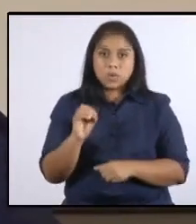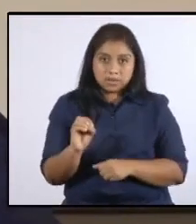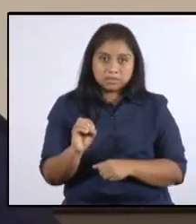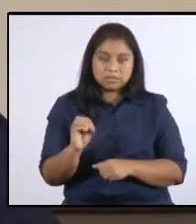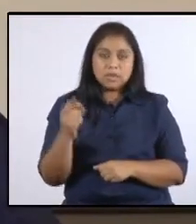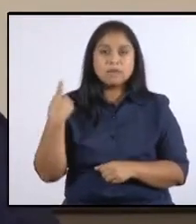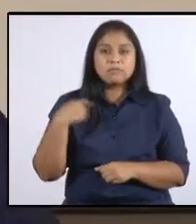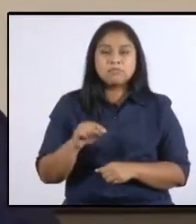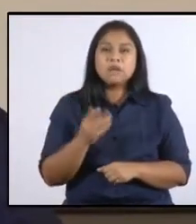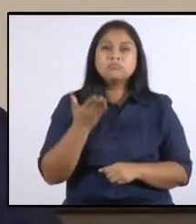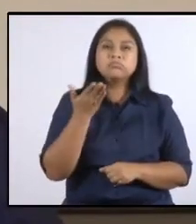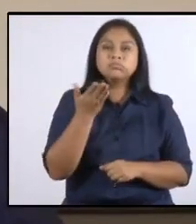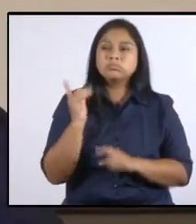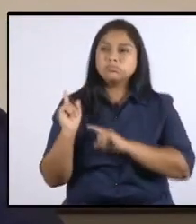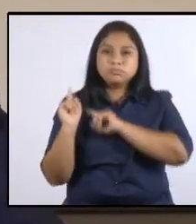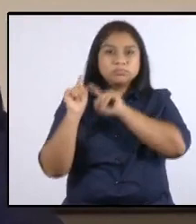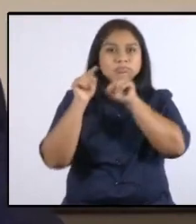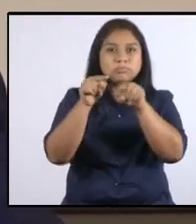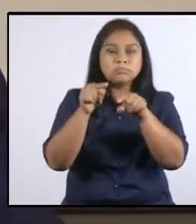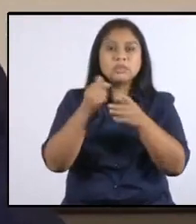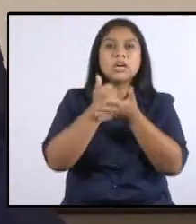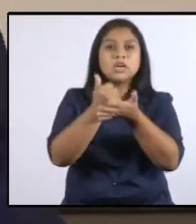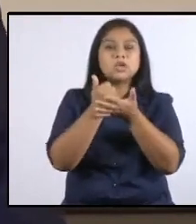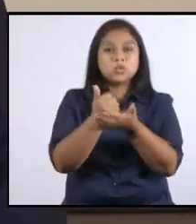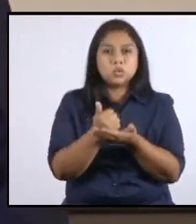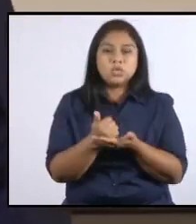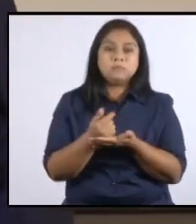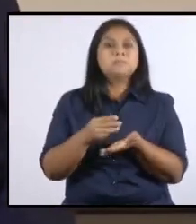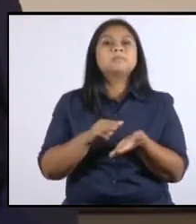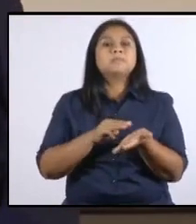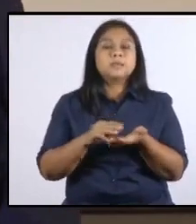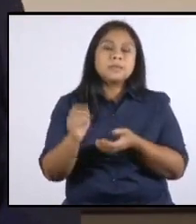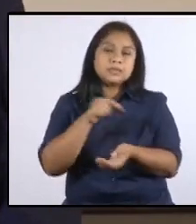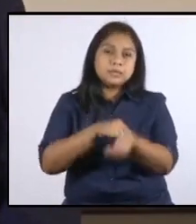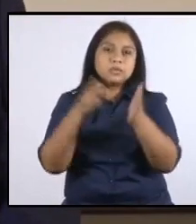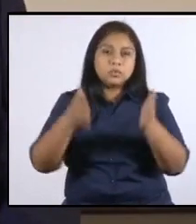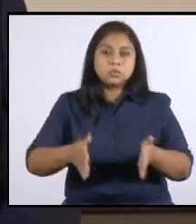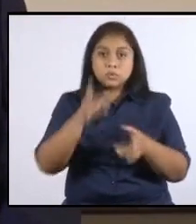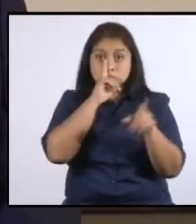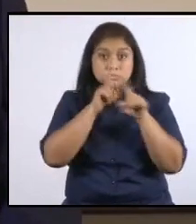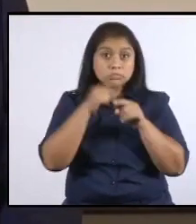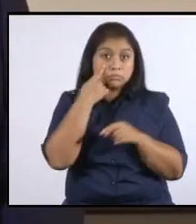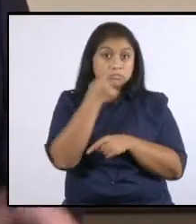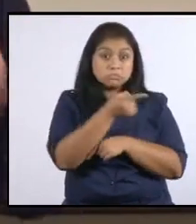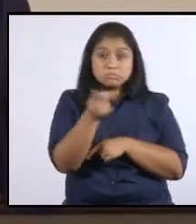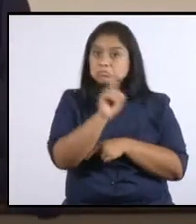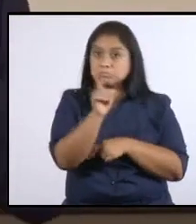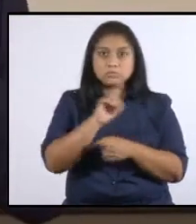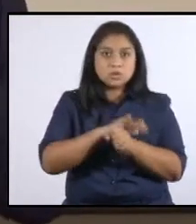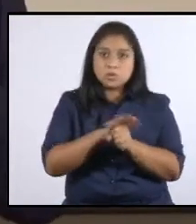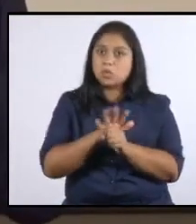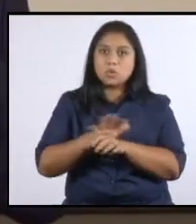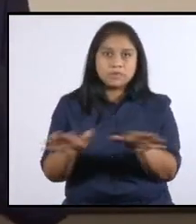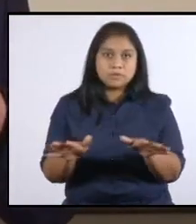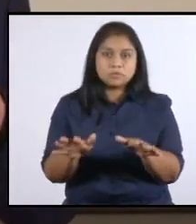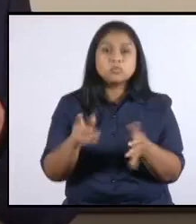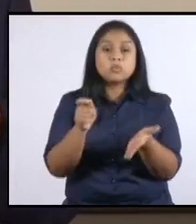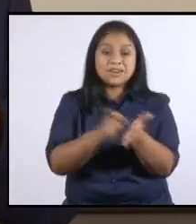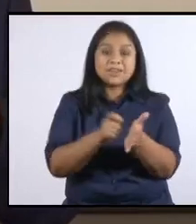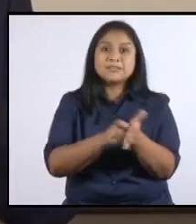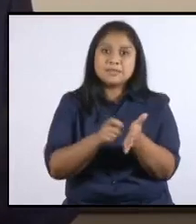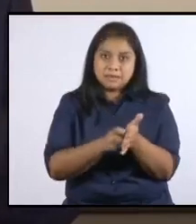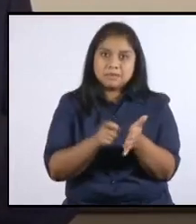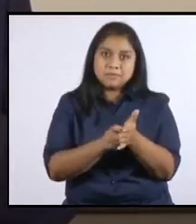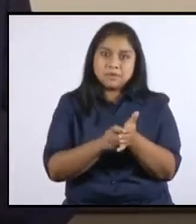solicitarnos asistencia médica y que descartemos que se trate del coronavirus por medio del examen y las